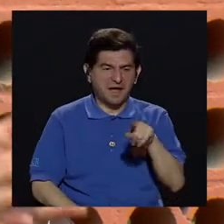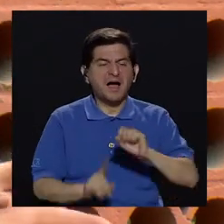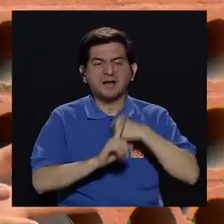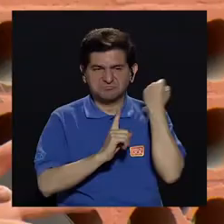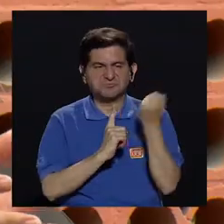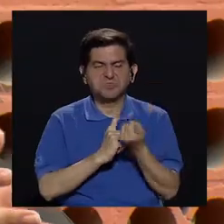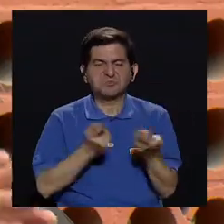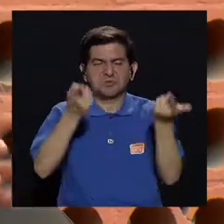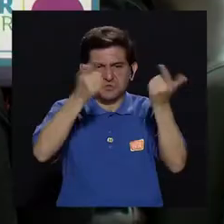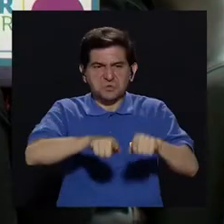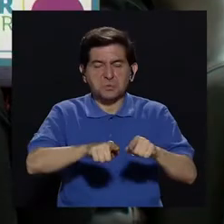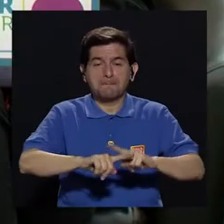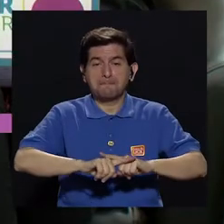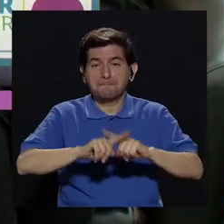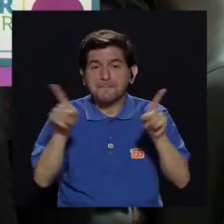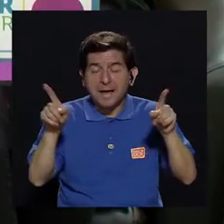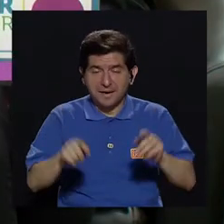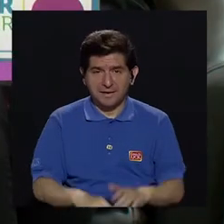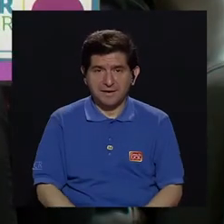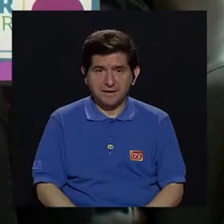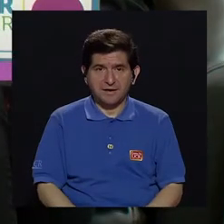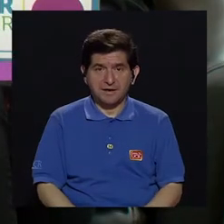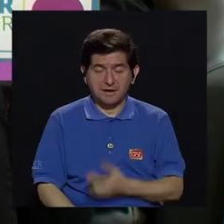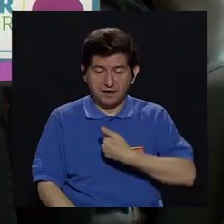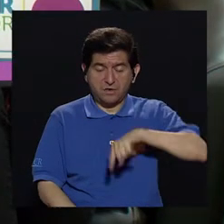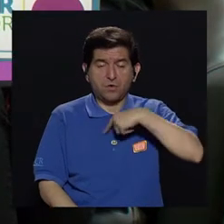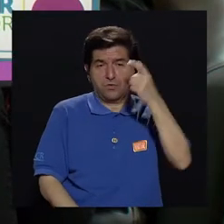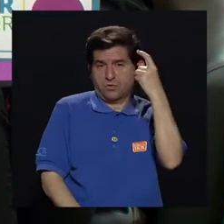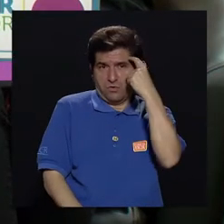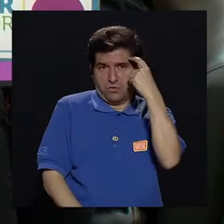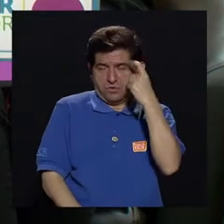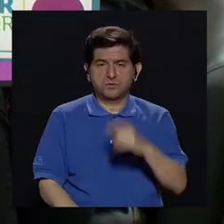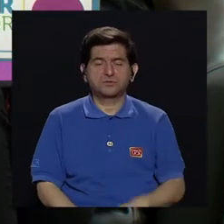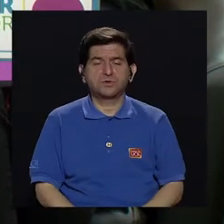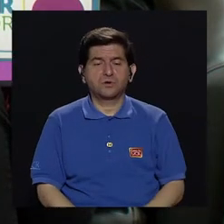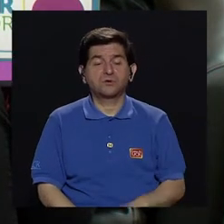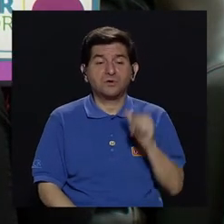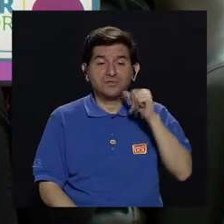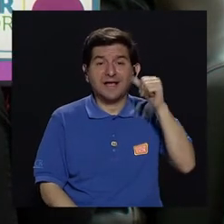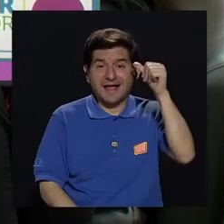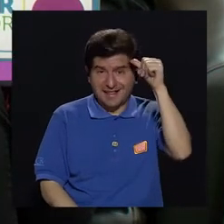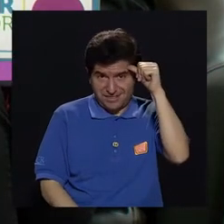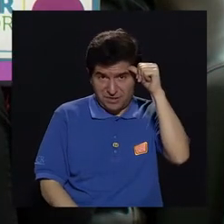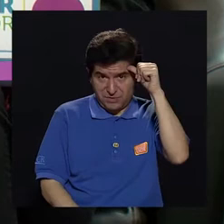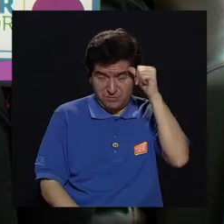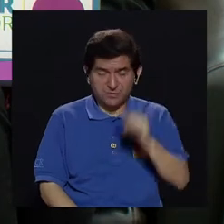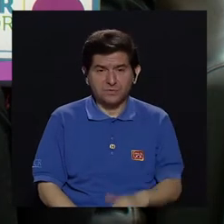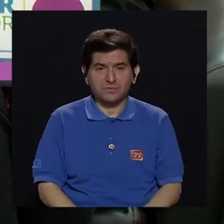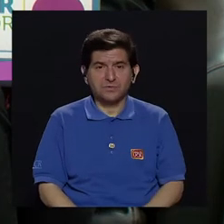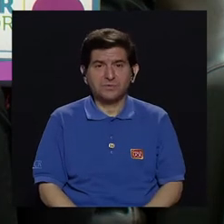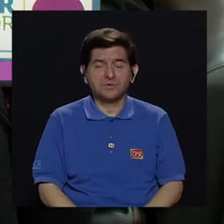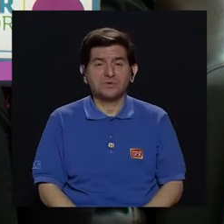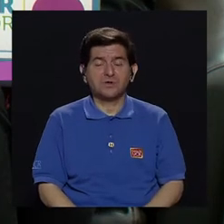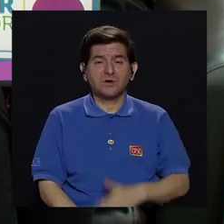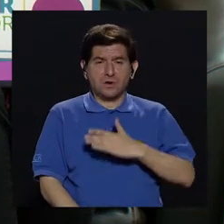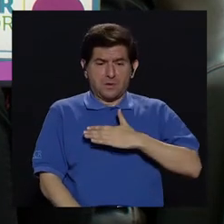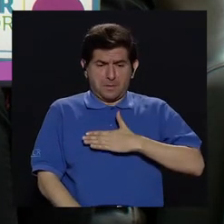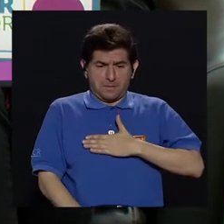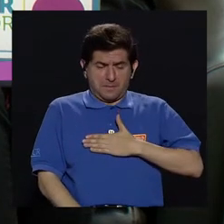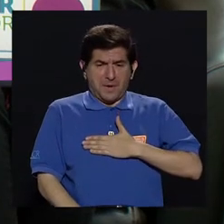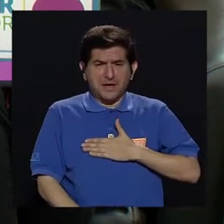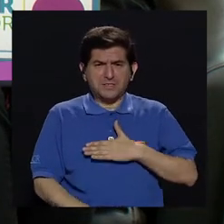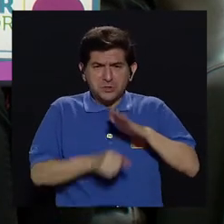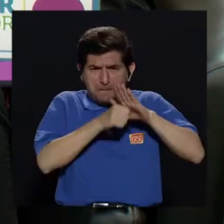está pasando eso, pero en realidad lo que nosotros tenemos que considerar es que, bueno, que en el adulto, la opresión en el